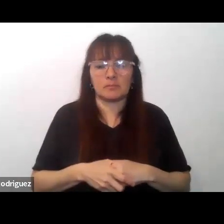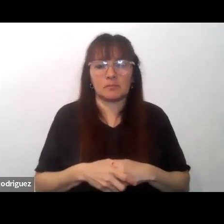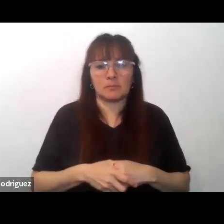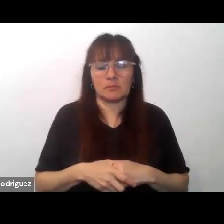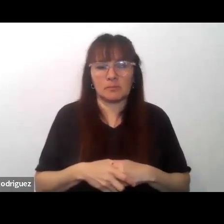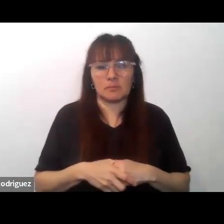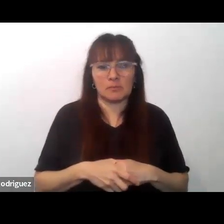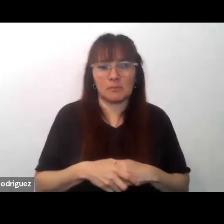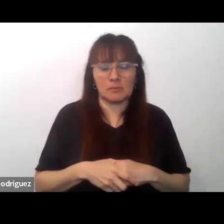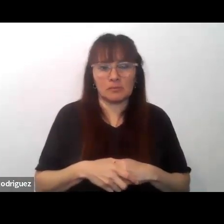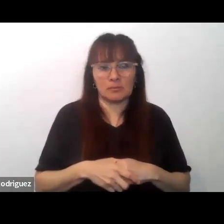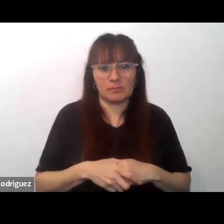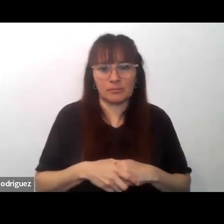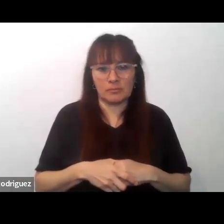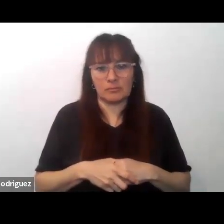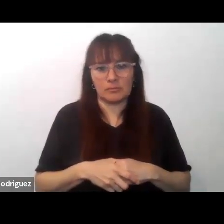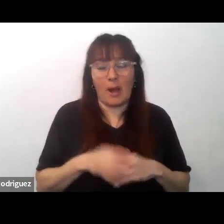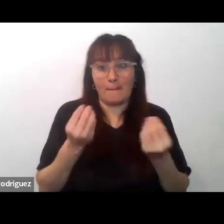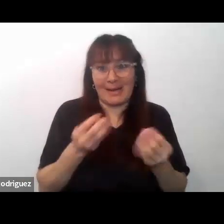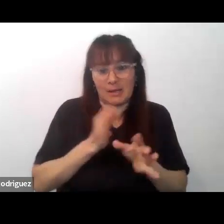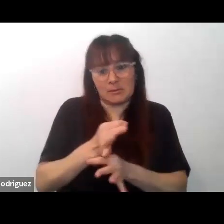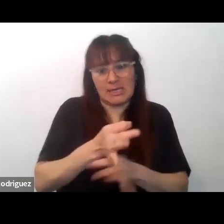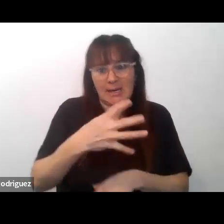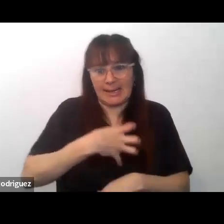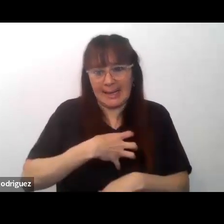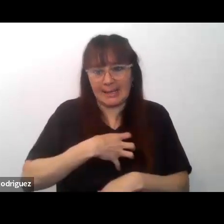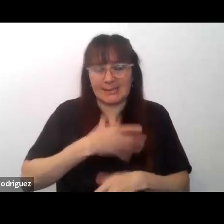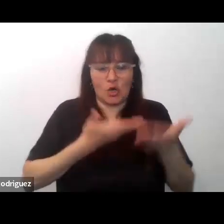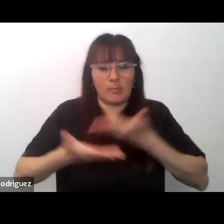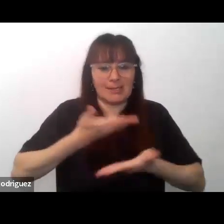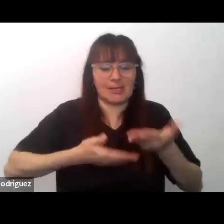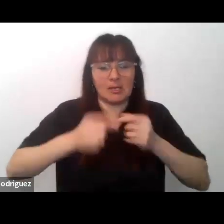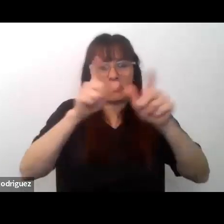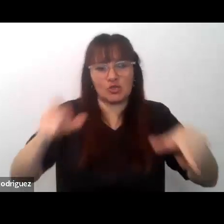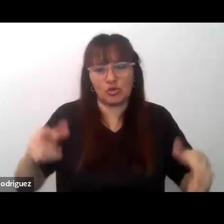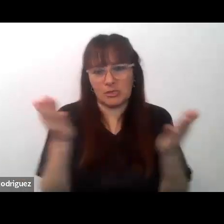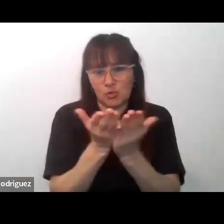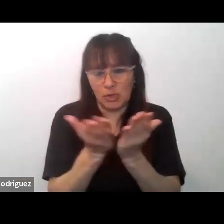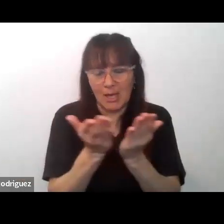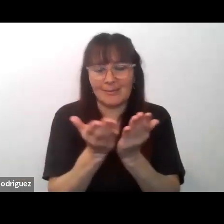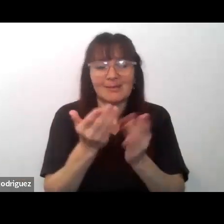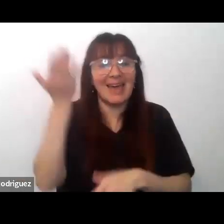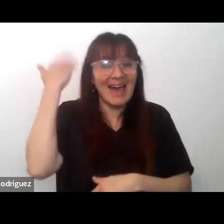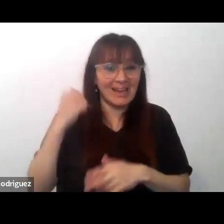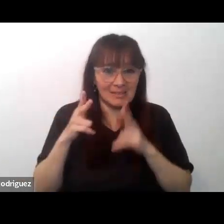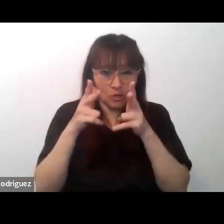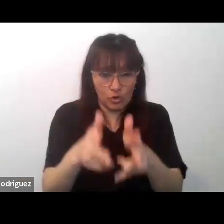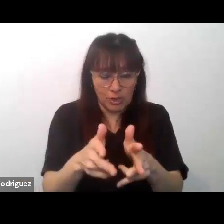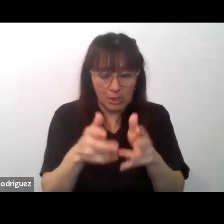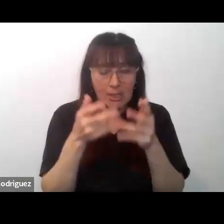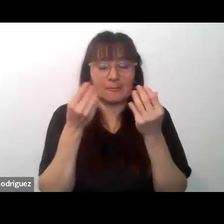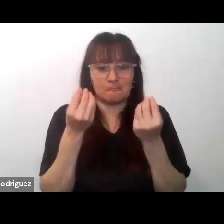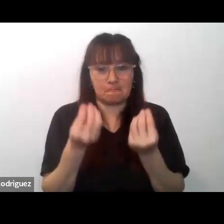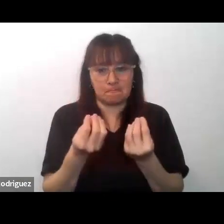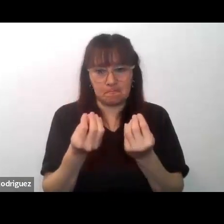en su clase y compartirla con sus estudiantes porque dije antes que